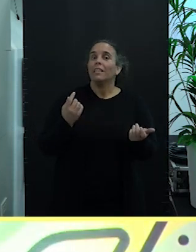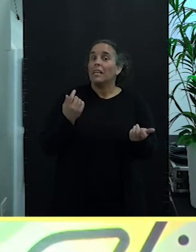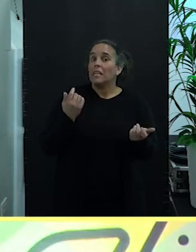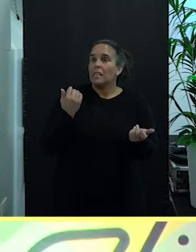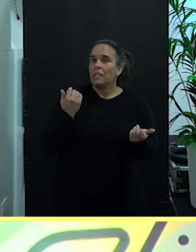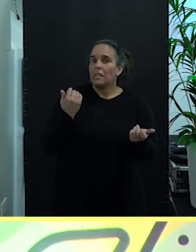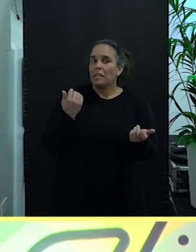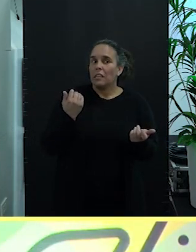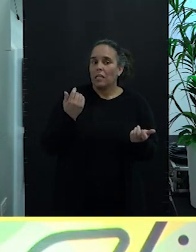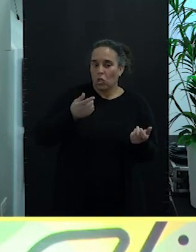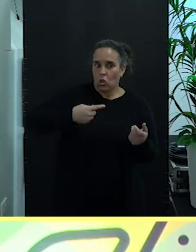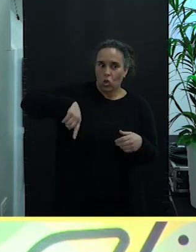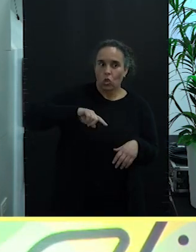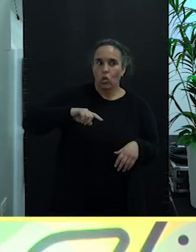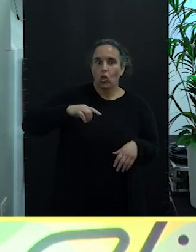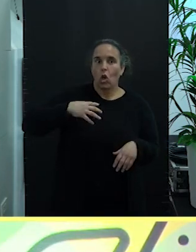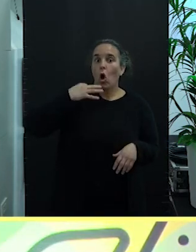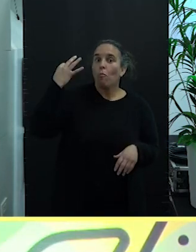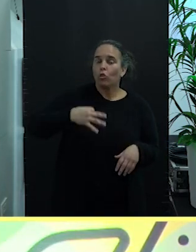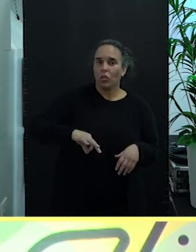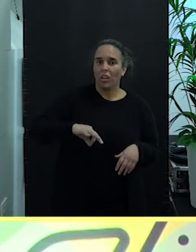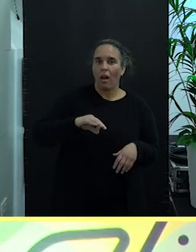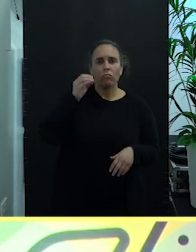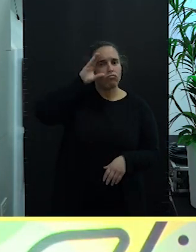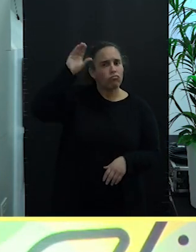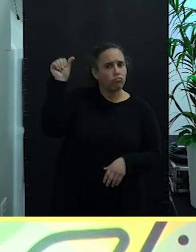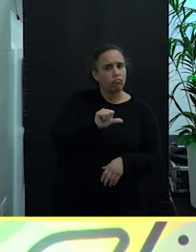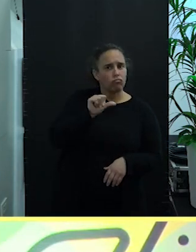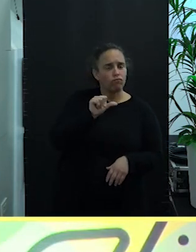oportunidad de vivir diferentes tipos de experiencias,